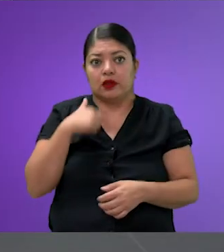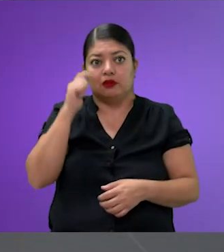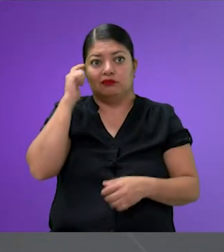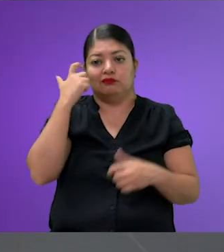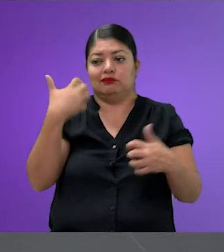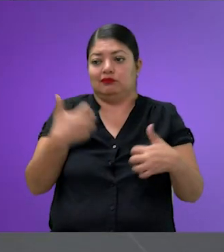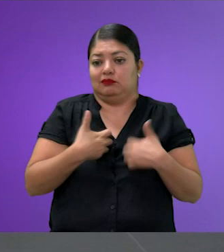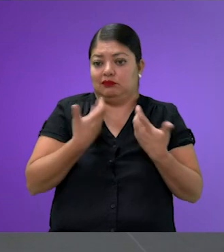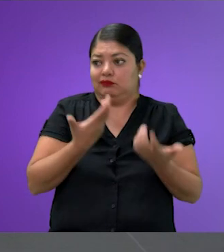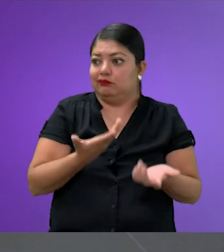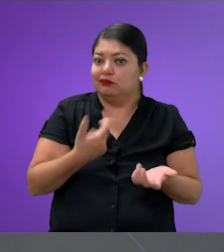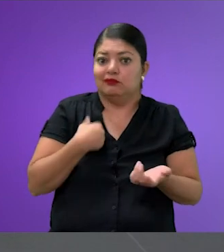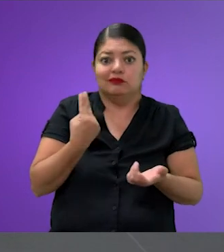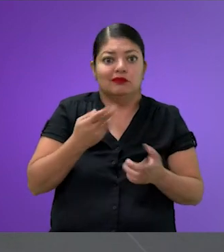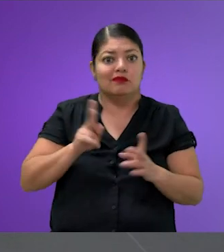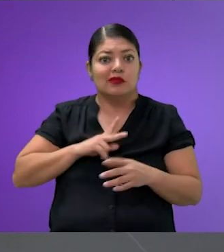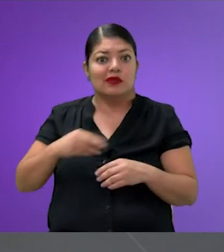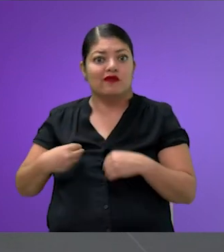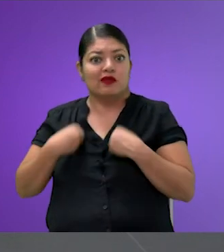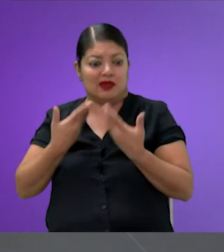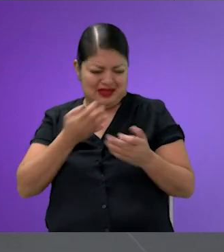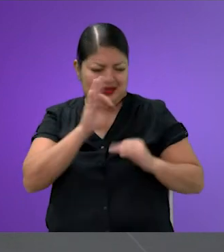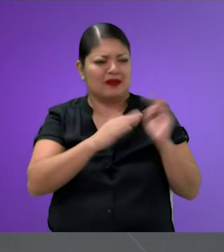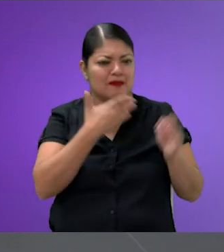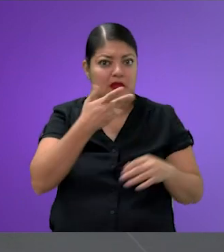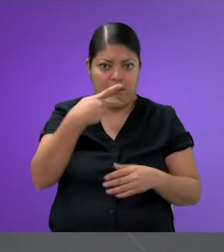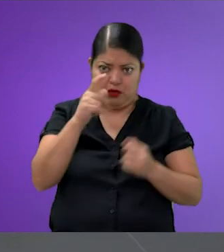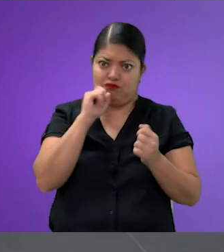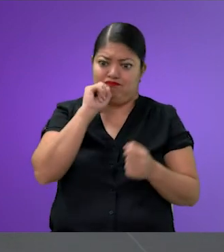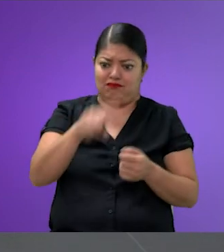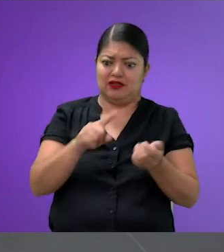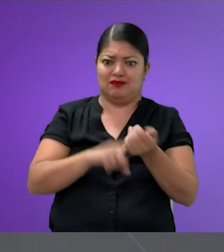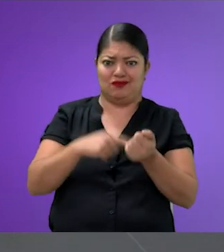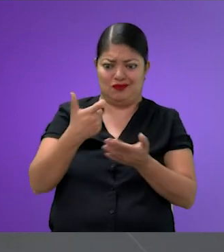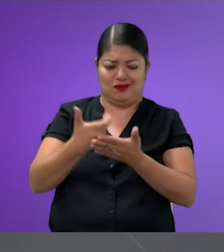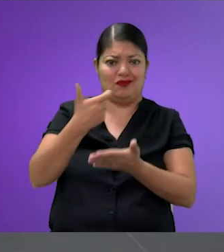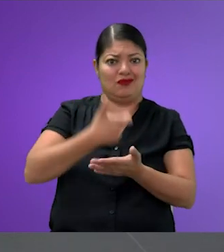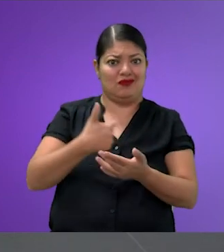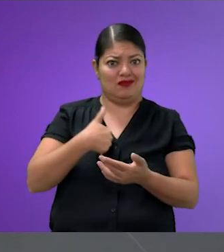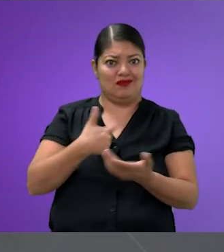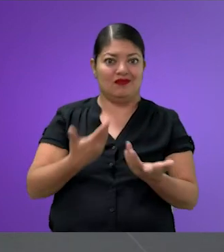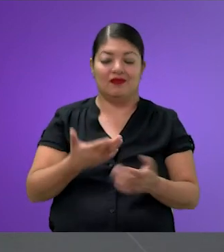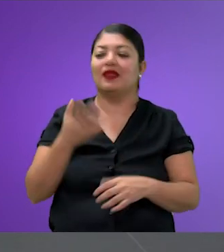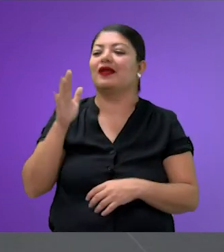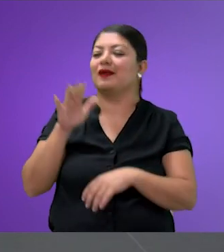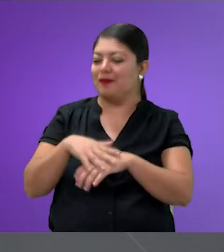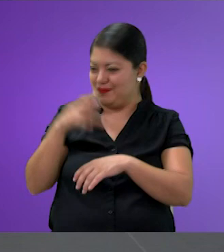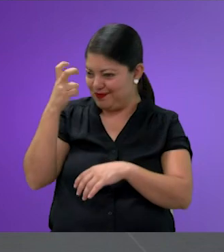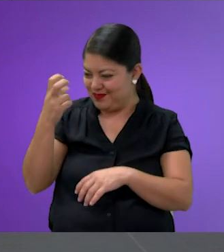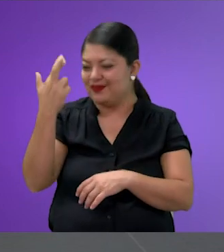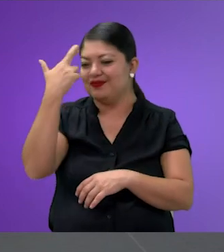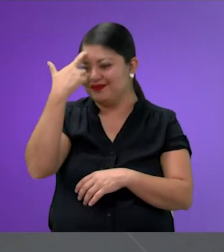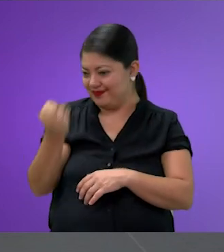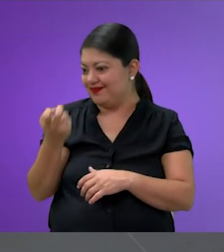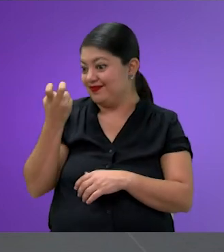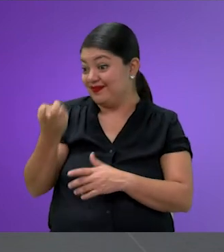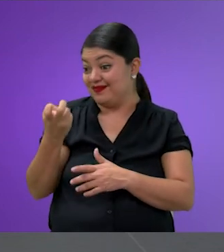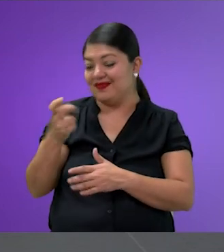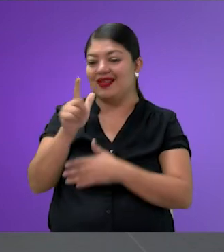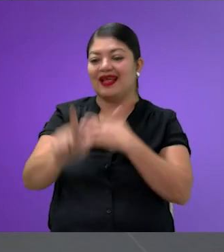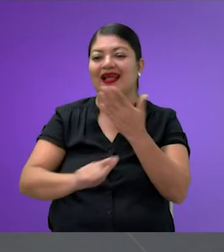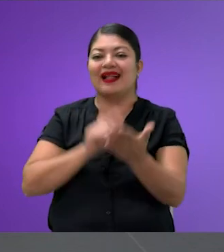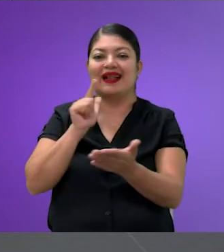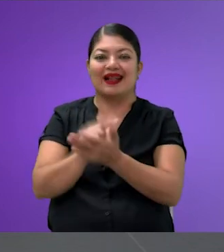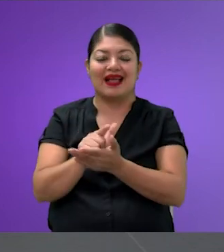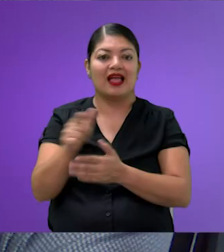ayudar a alguien debe ser algo bueno, pero también que te ayuden a ti. Exacto. Por eso el espíritu de esta ley va por ahí. Tratando de no